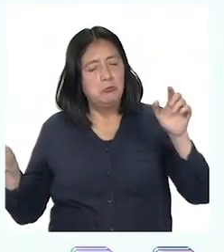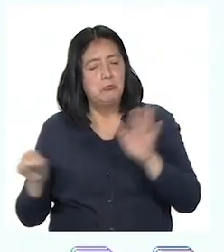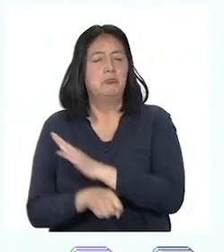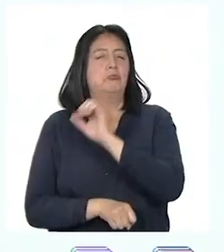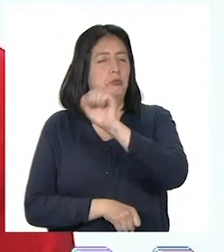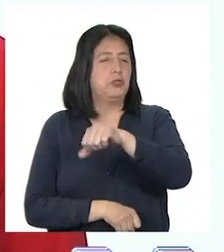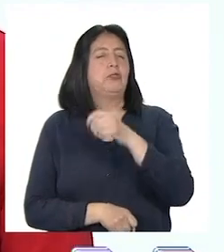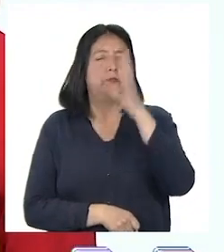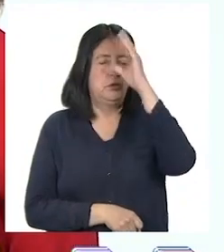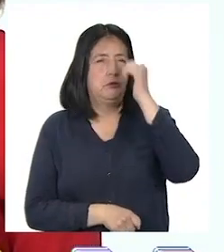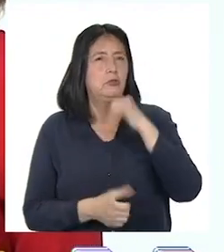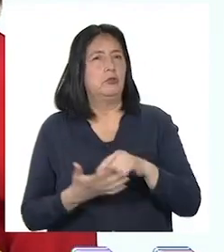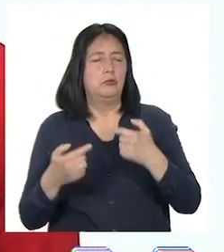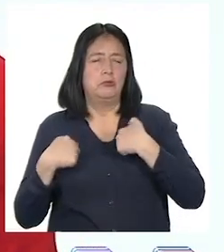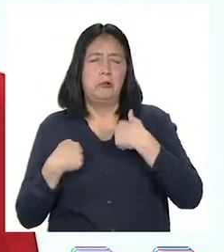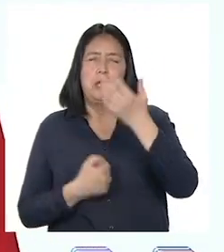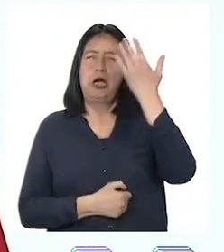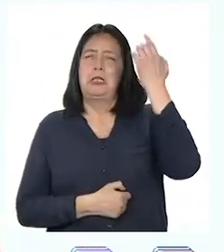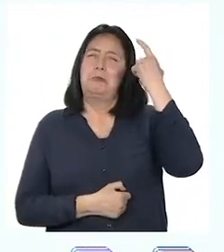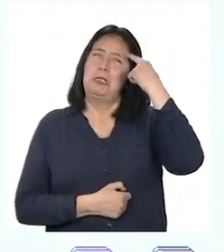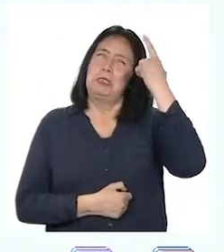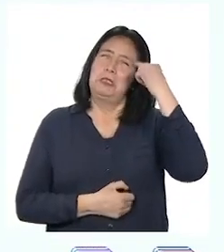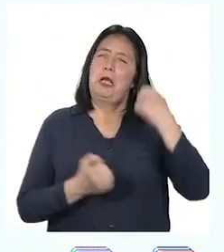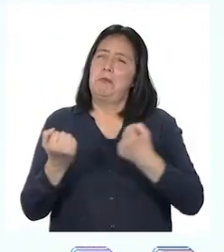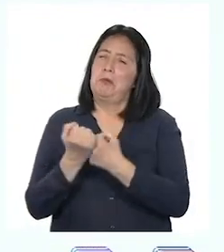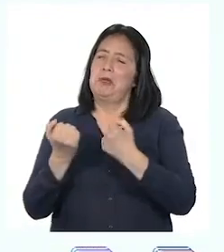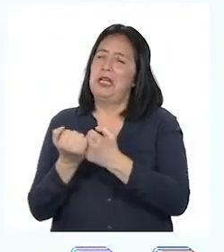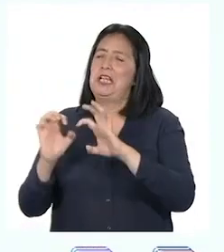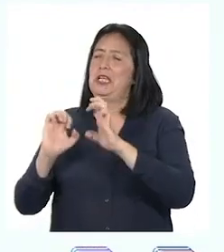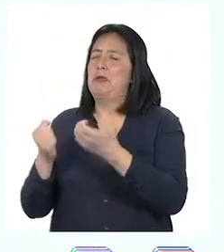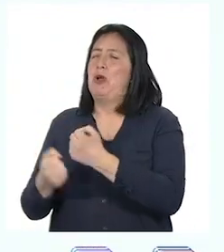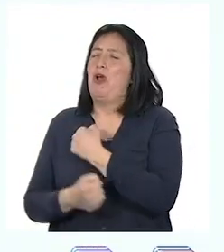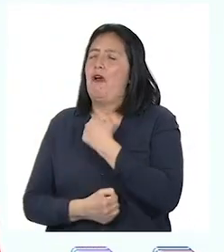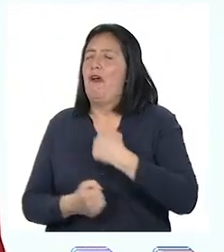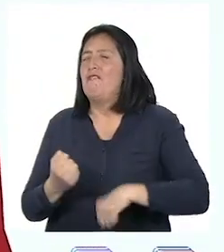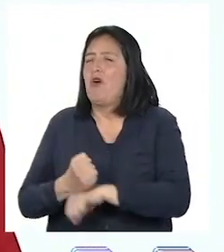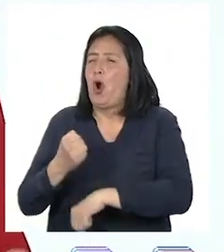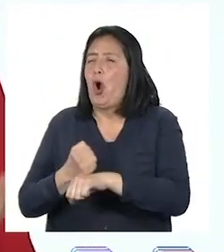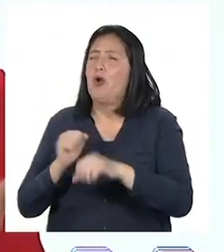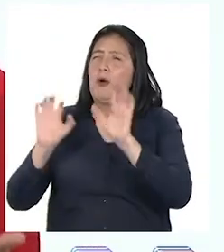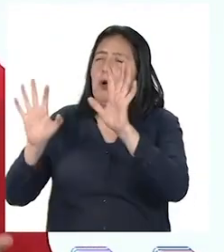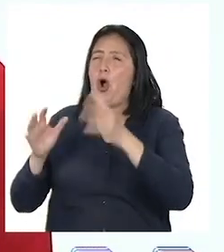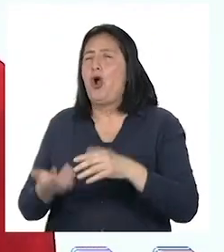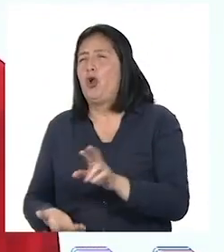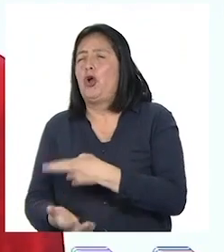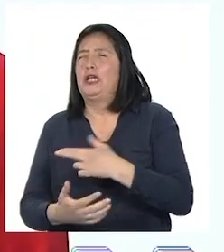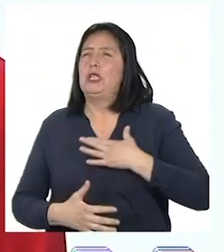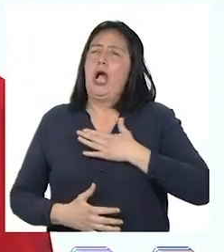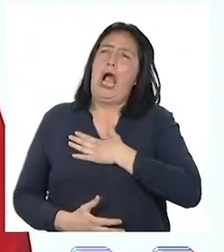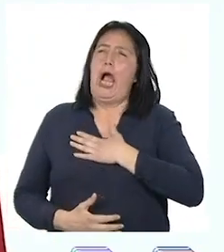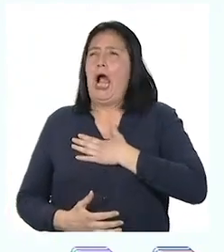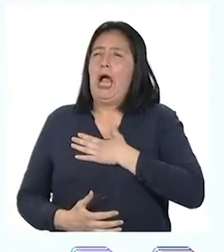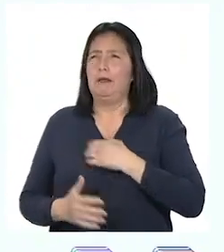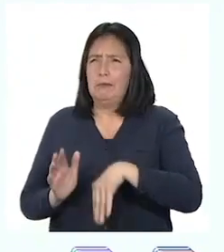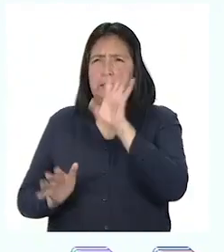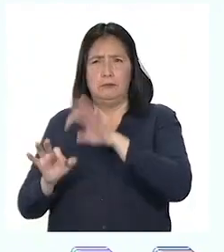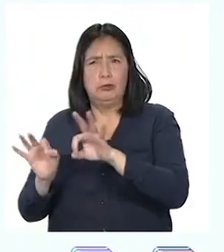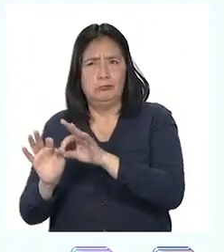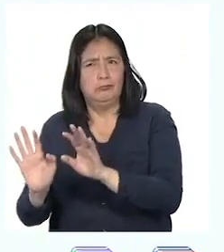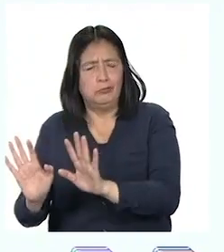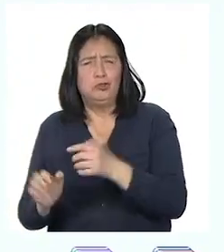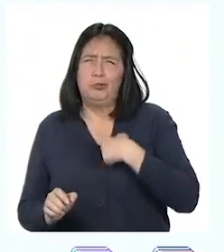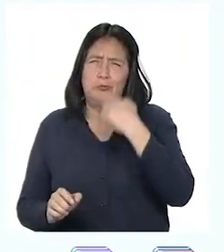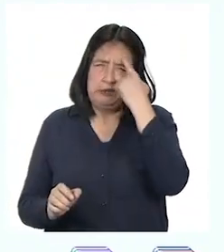chicos y chicas. Yo antes pensaba que apoyar a los equipos de fútbol o de volei o cantar el himno bien fuerte era lo más importante